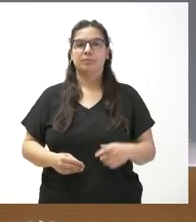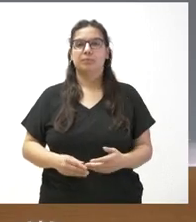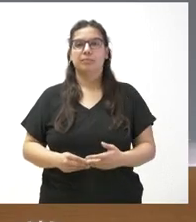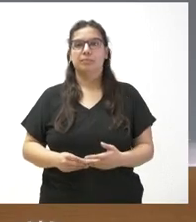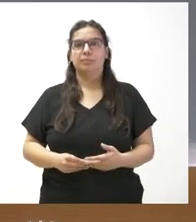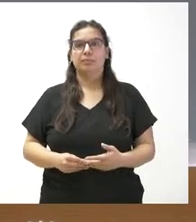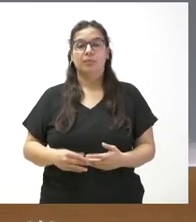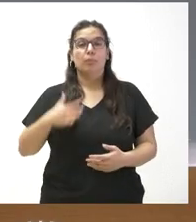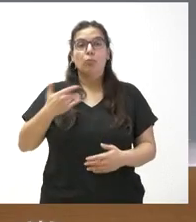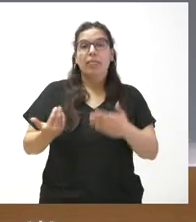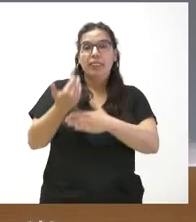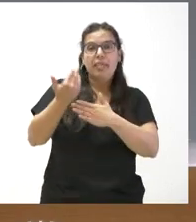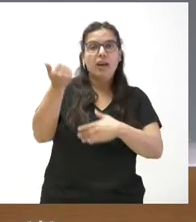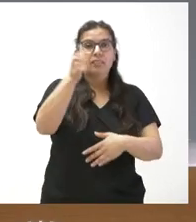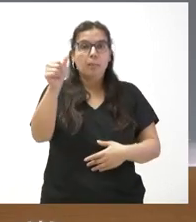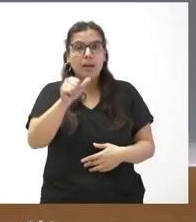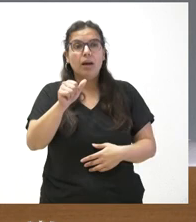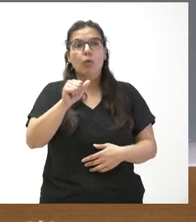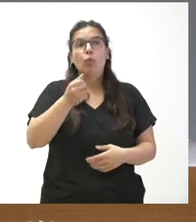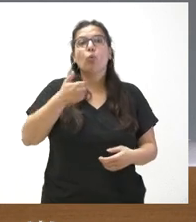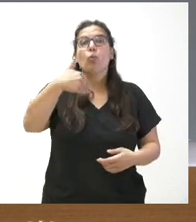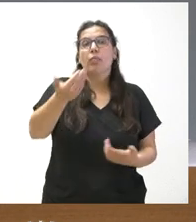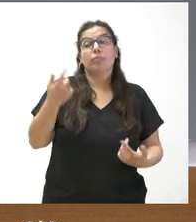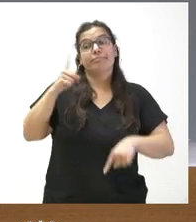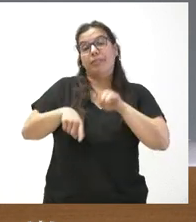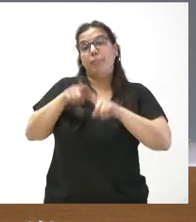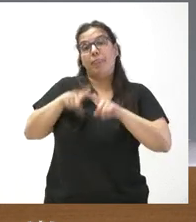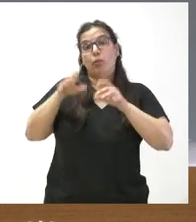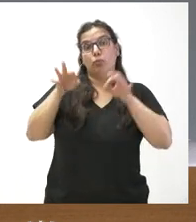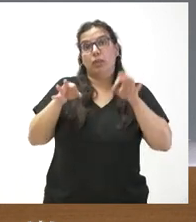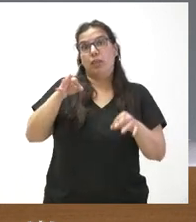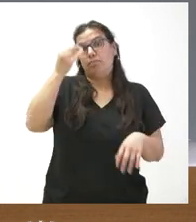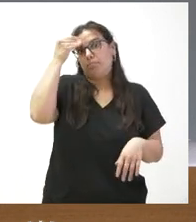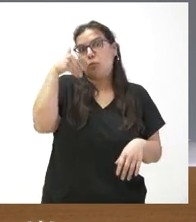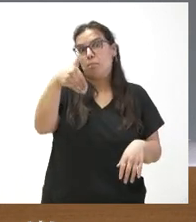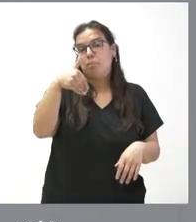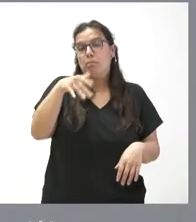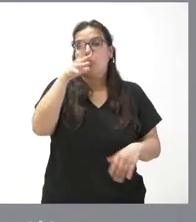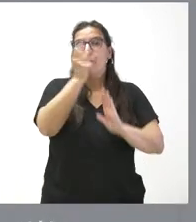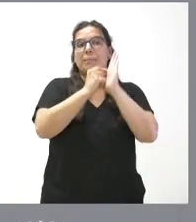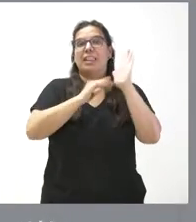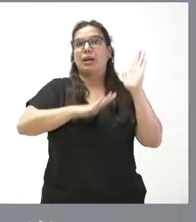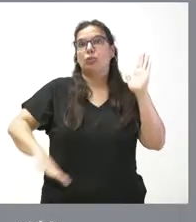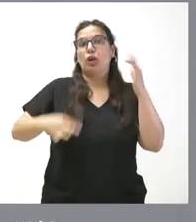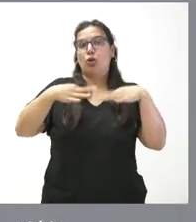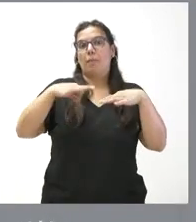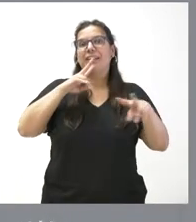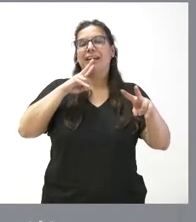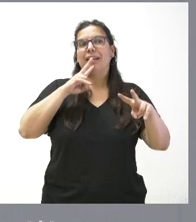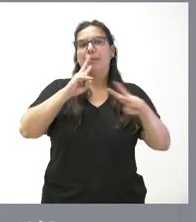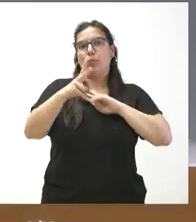¿Podrían ser días, podrían ser semanas? Pues depende de la justicia, pero breve, porque las medidas cautelares suelen ser más rápidas.